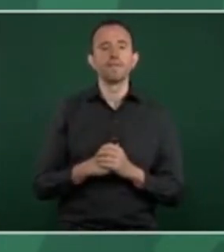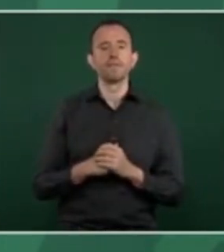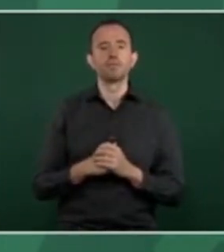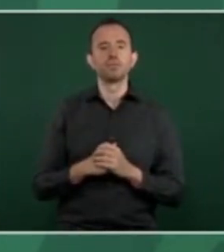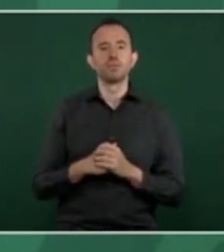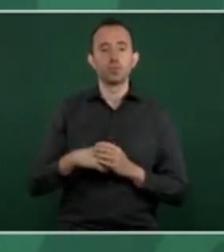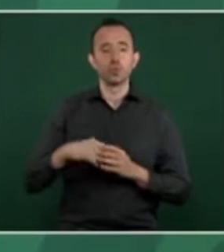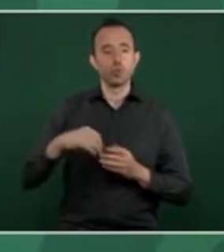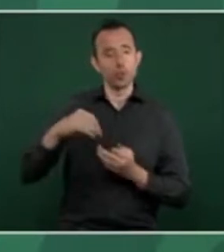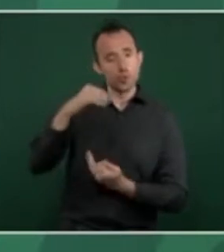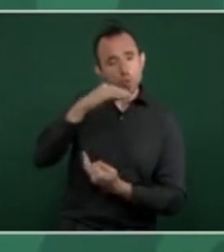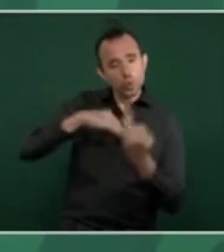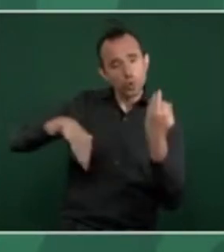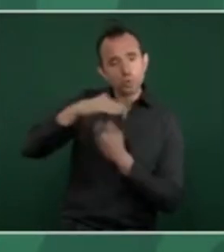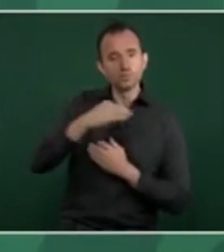al trabajo